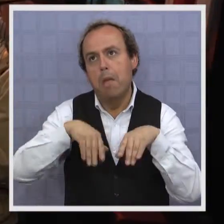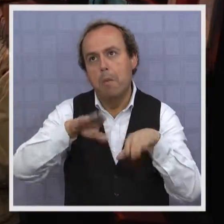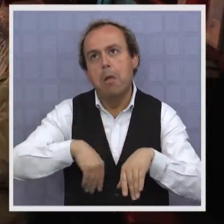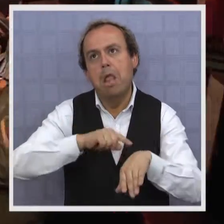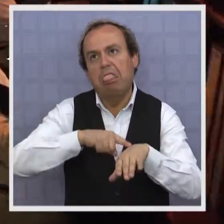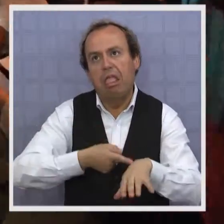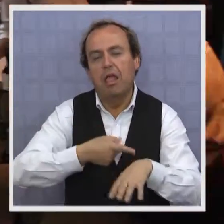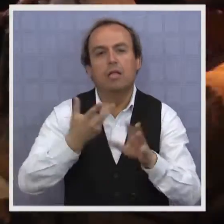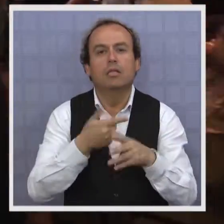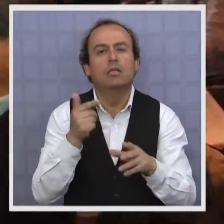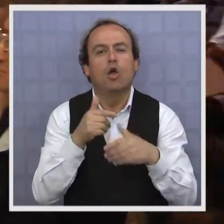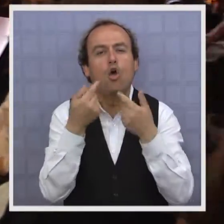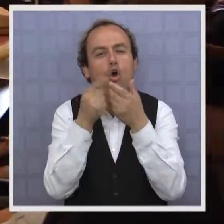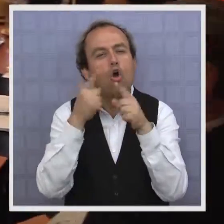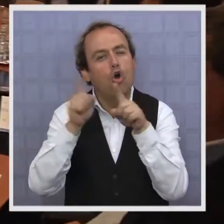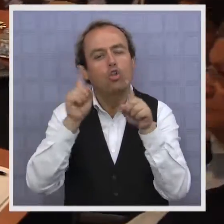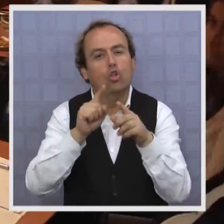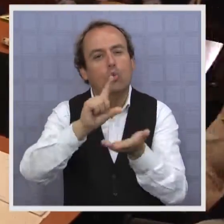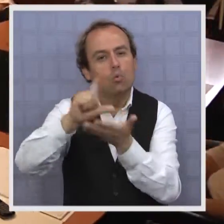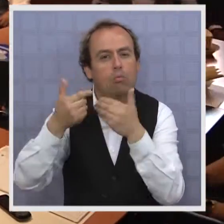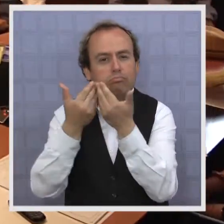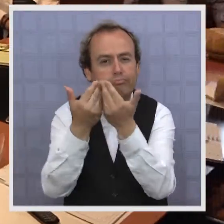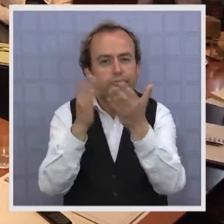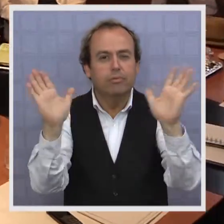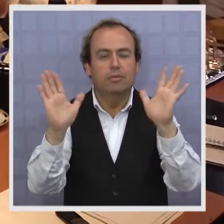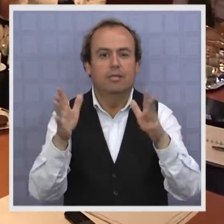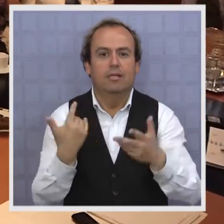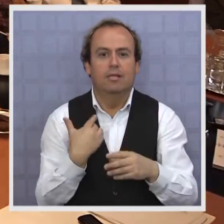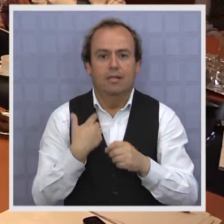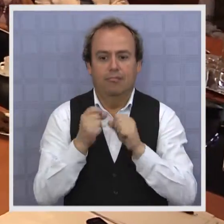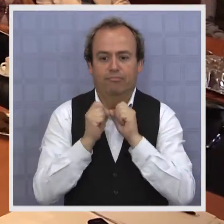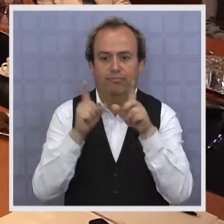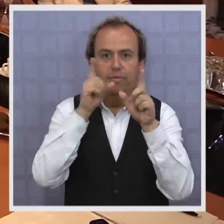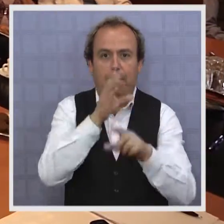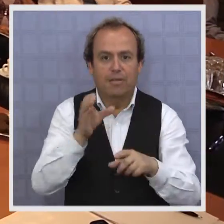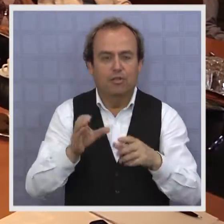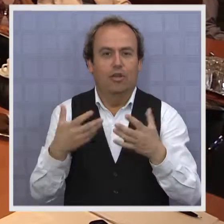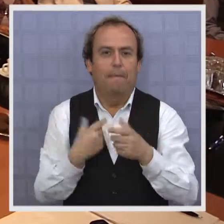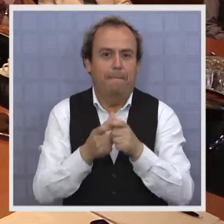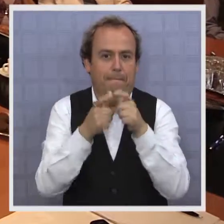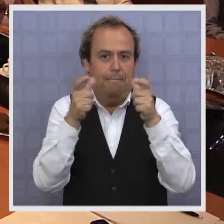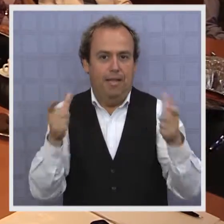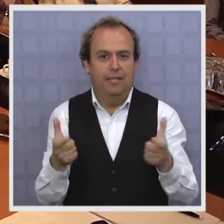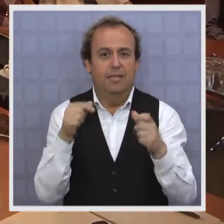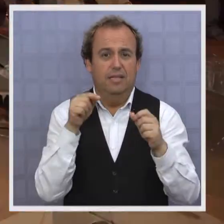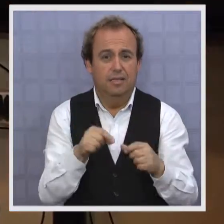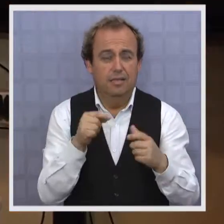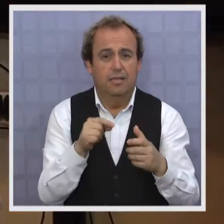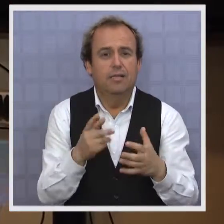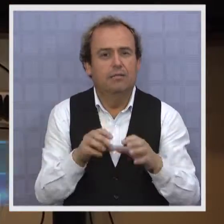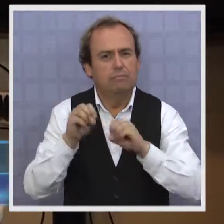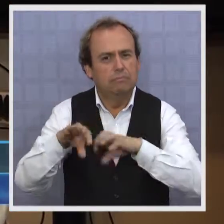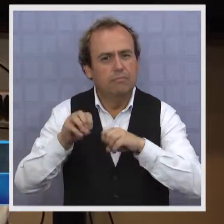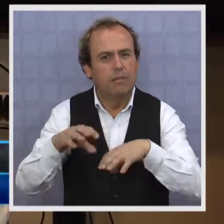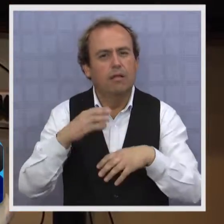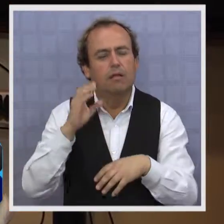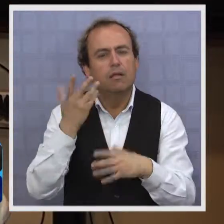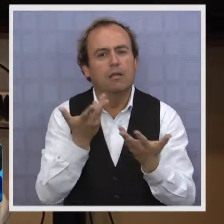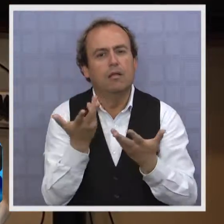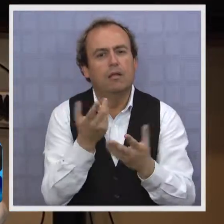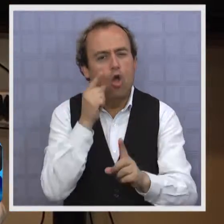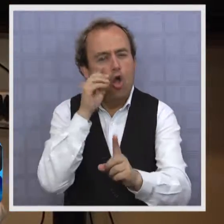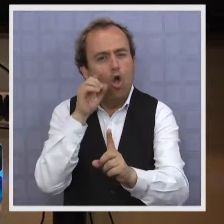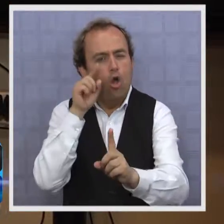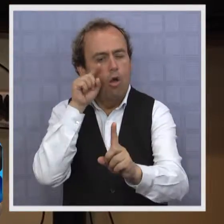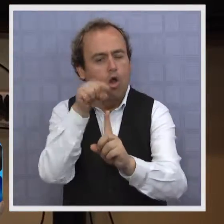generar instancias diferentes que permitan que más personas se conviertan en emprendedores. Esto es un instrumento público que busca a